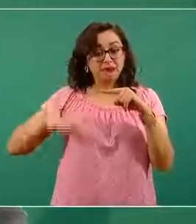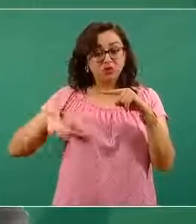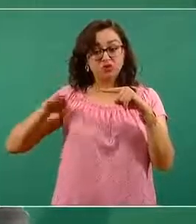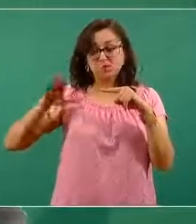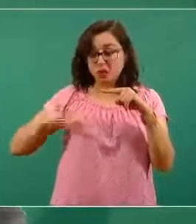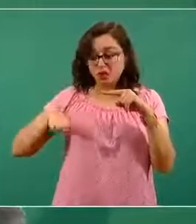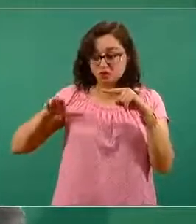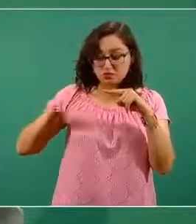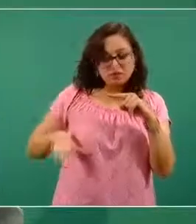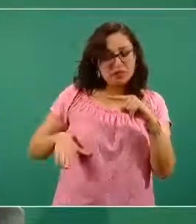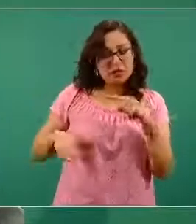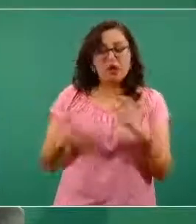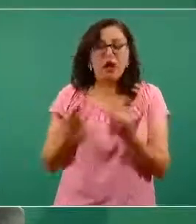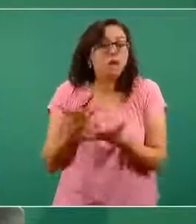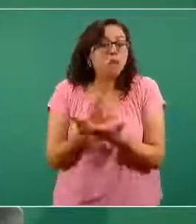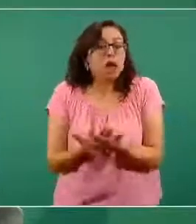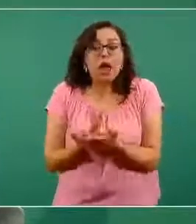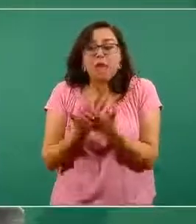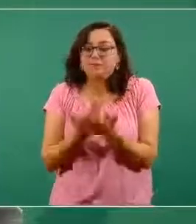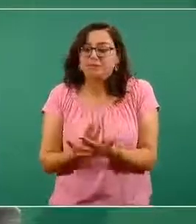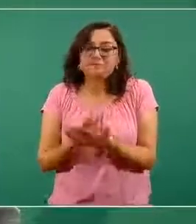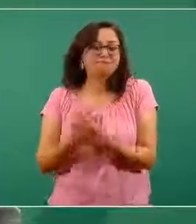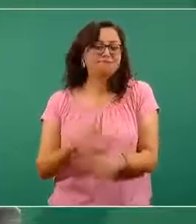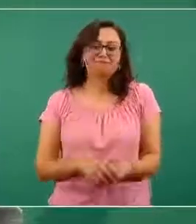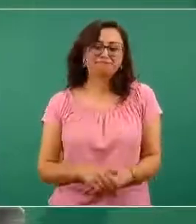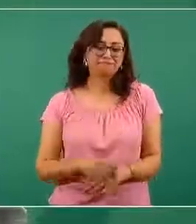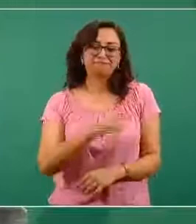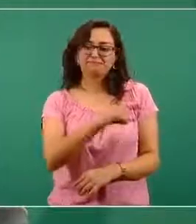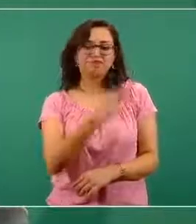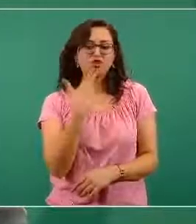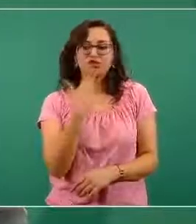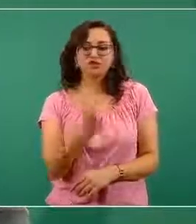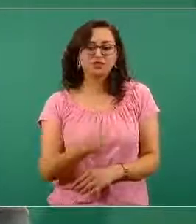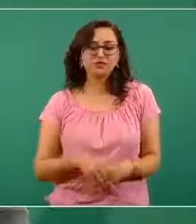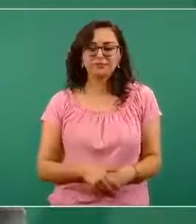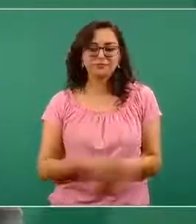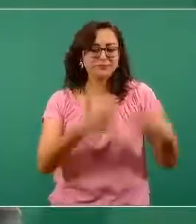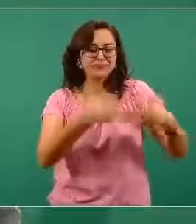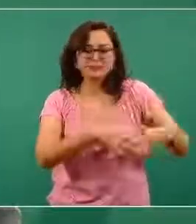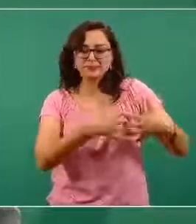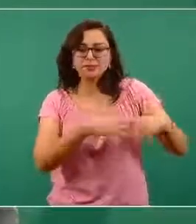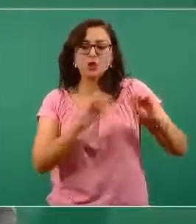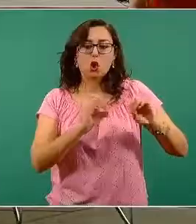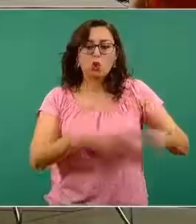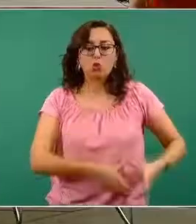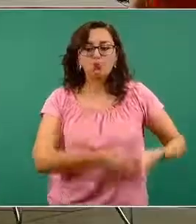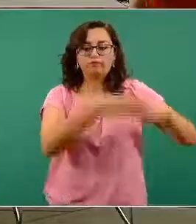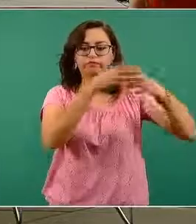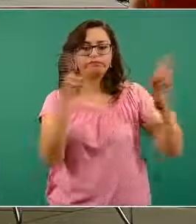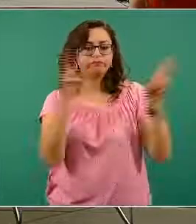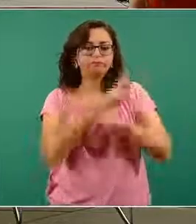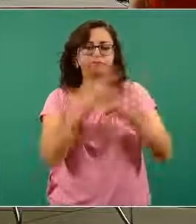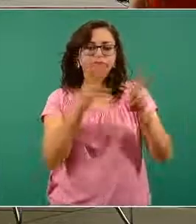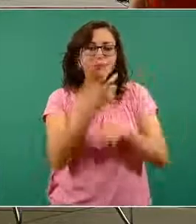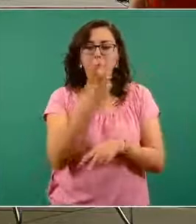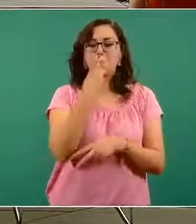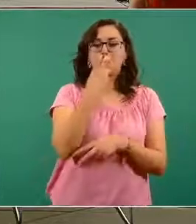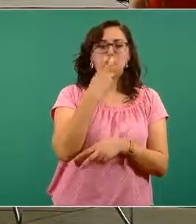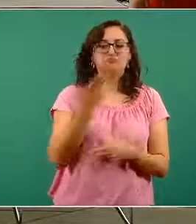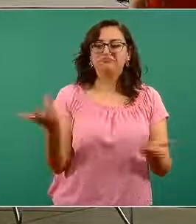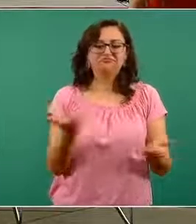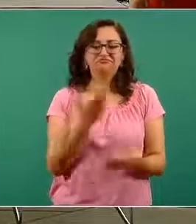definitivamente esa cantidad de oxígeno no está funcionándole a la persona. Si continúa